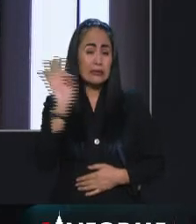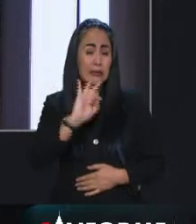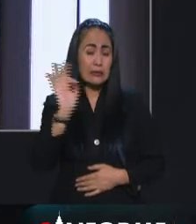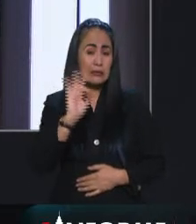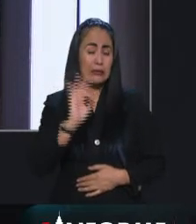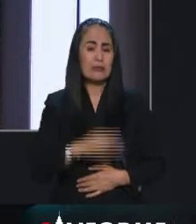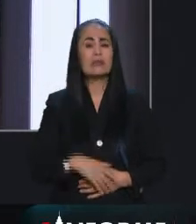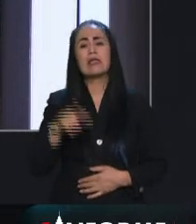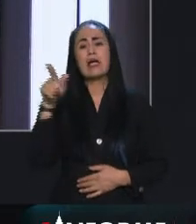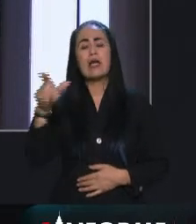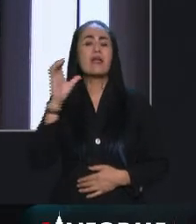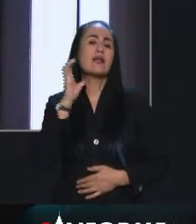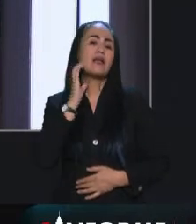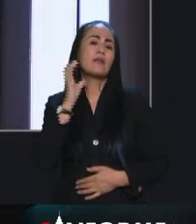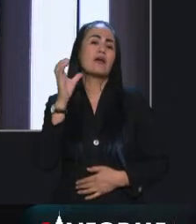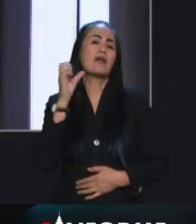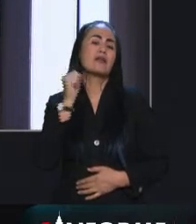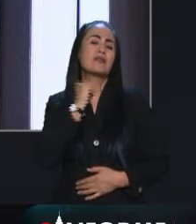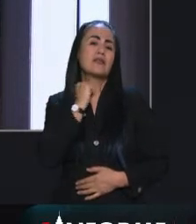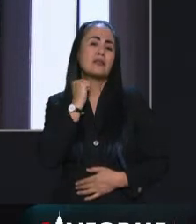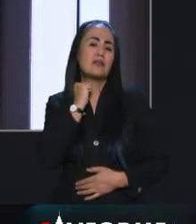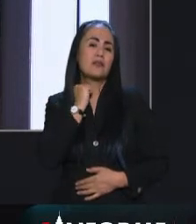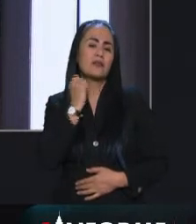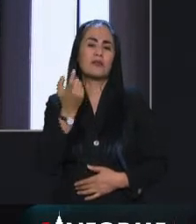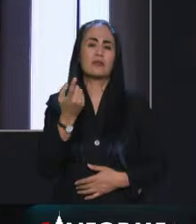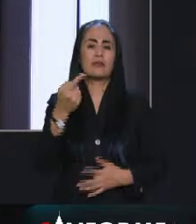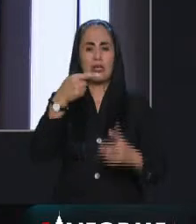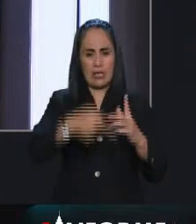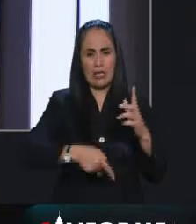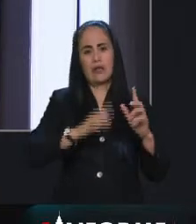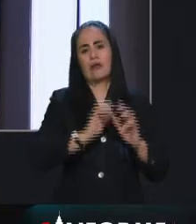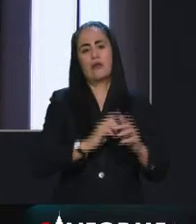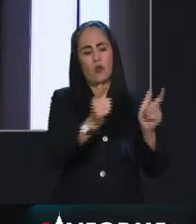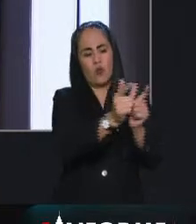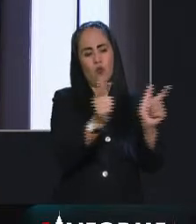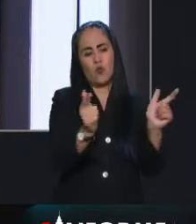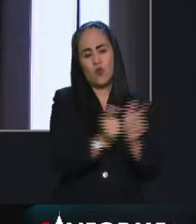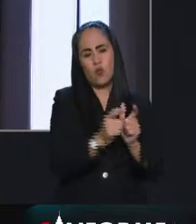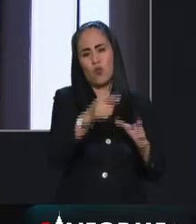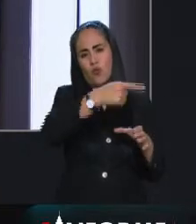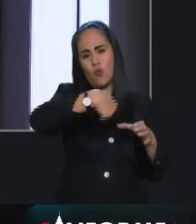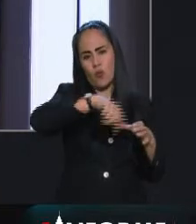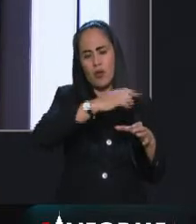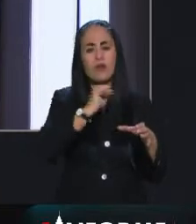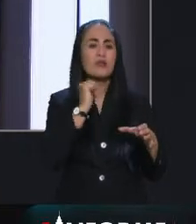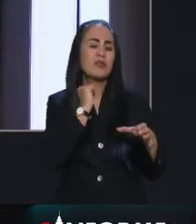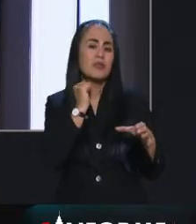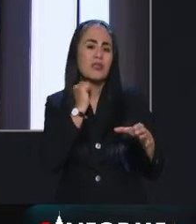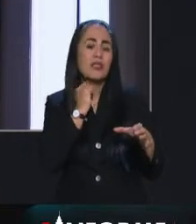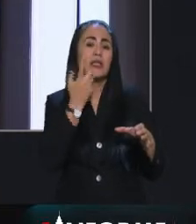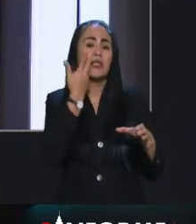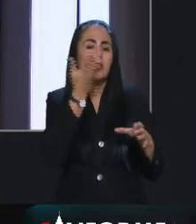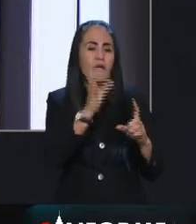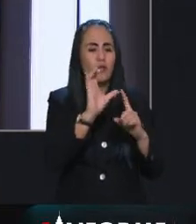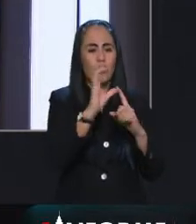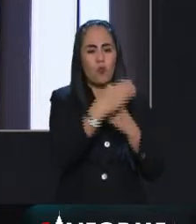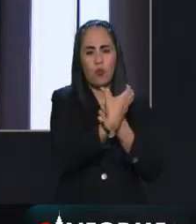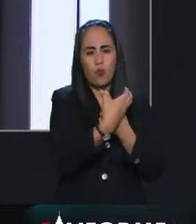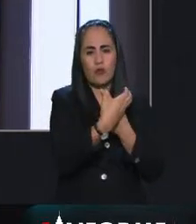Pleno sobre lo que de fondo está planteando este grupo de senadores que quisieron armar la comisión?